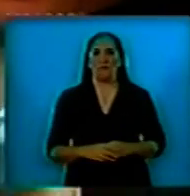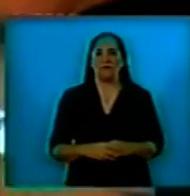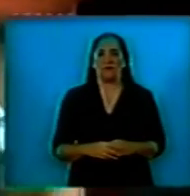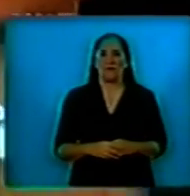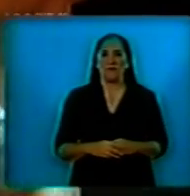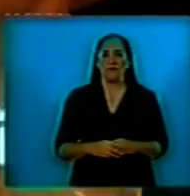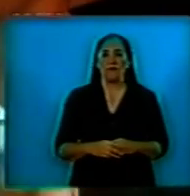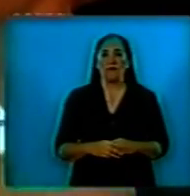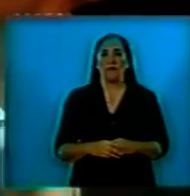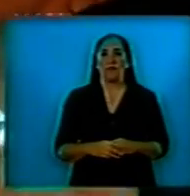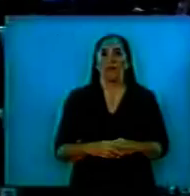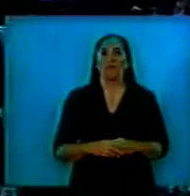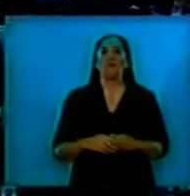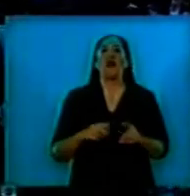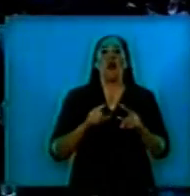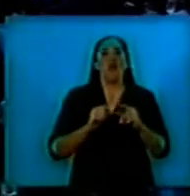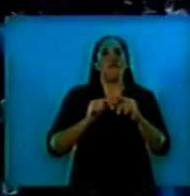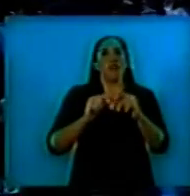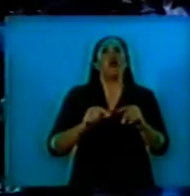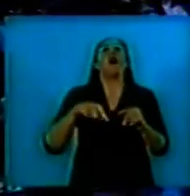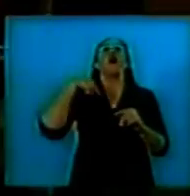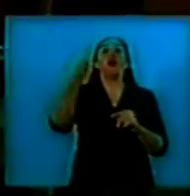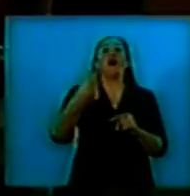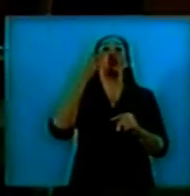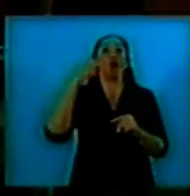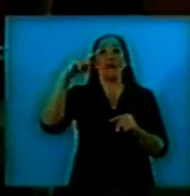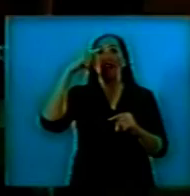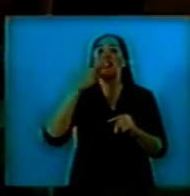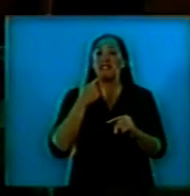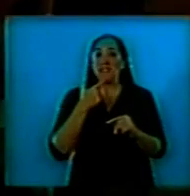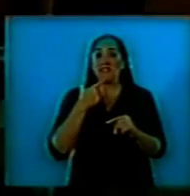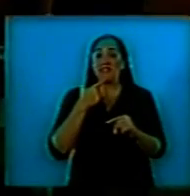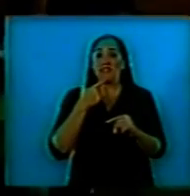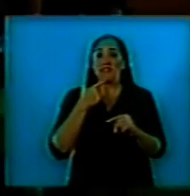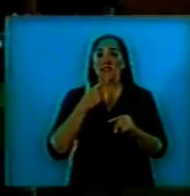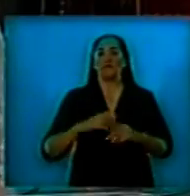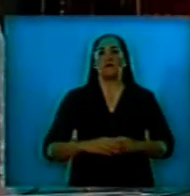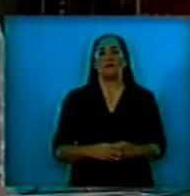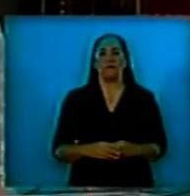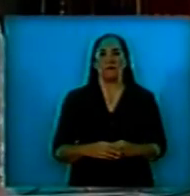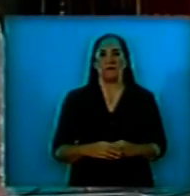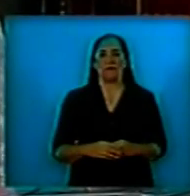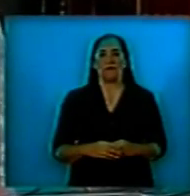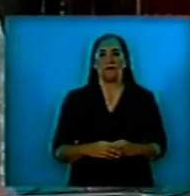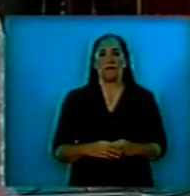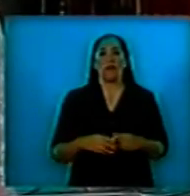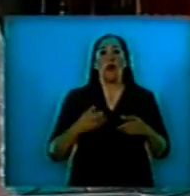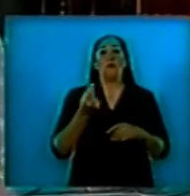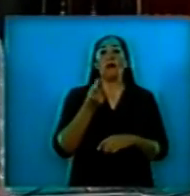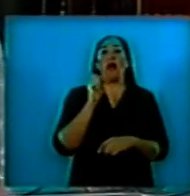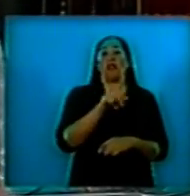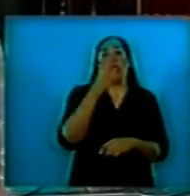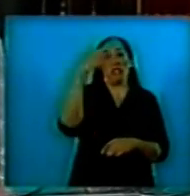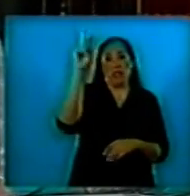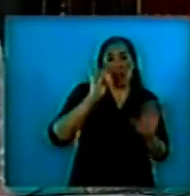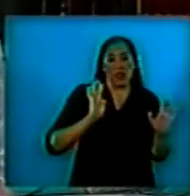En el 2017, en moneda extranjera,